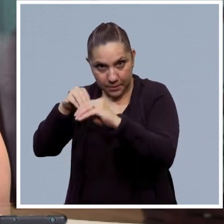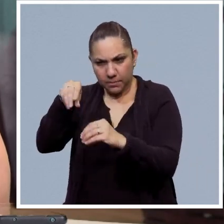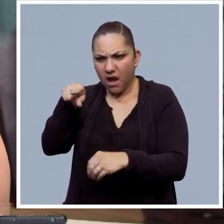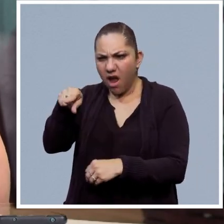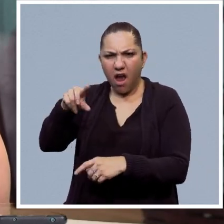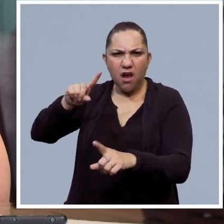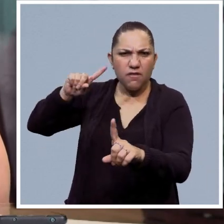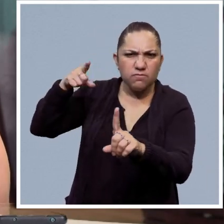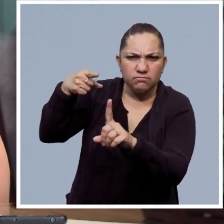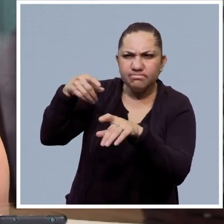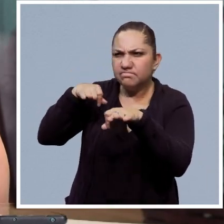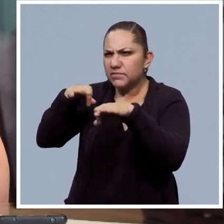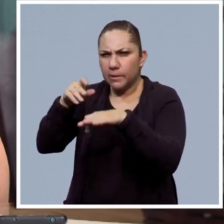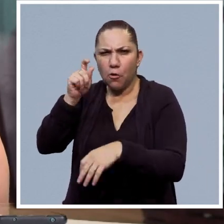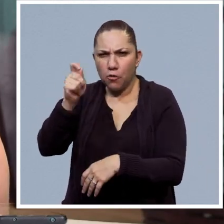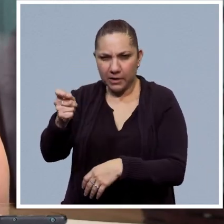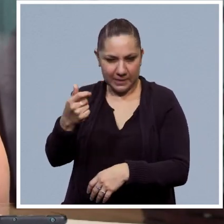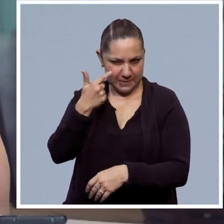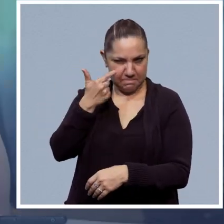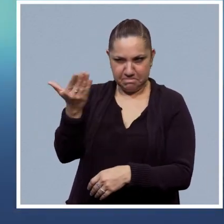nota que Renata nos presenta.